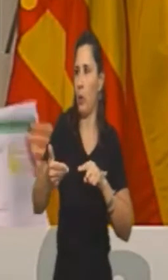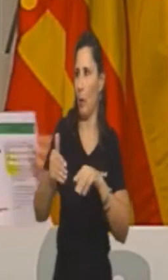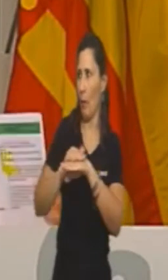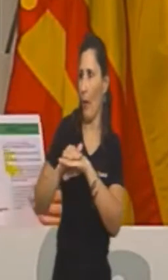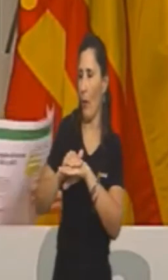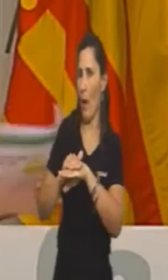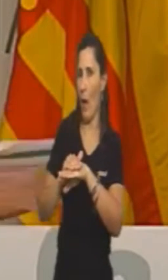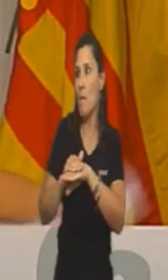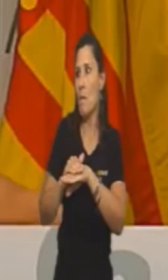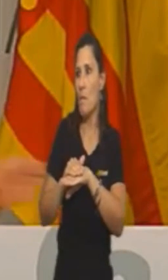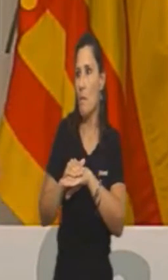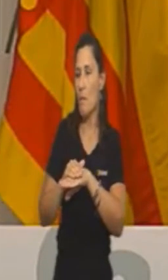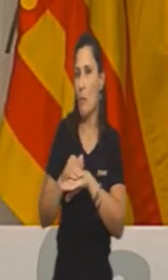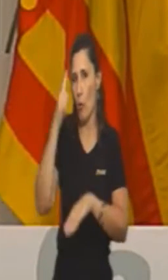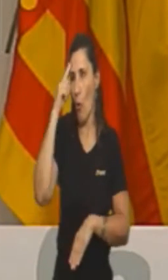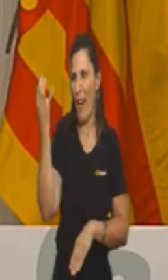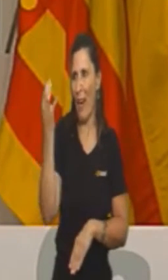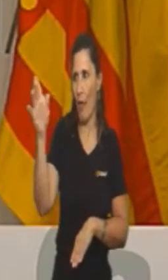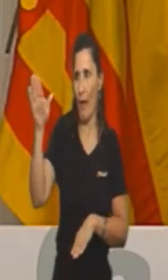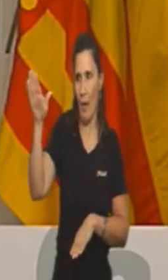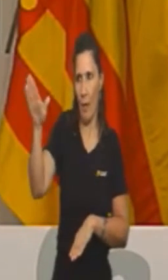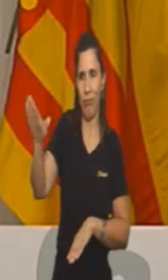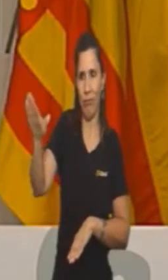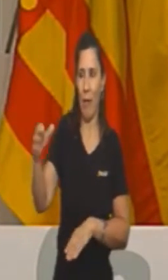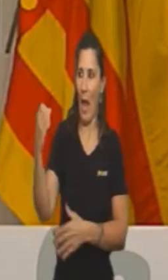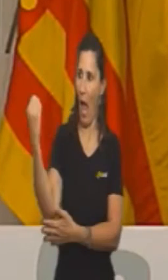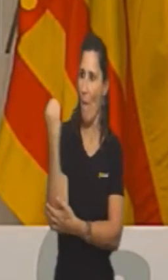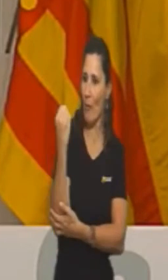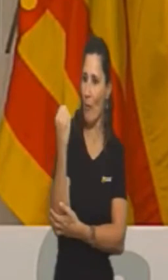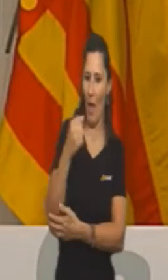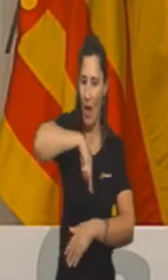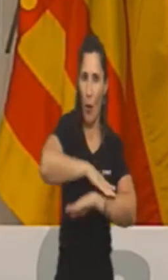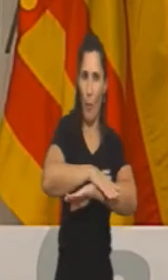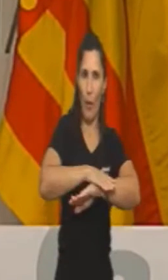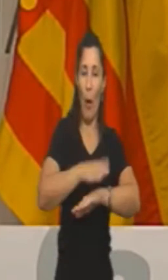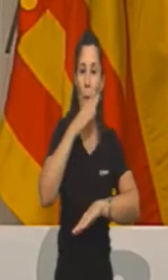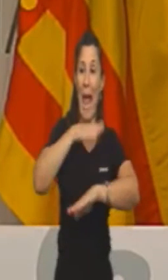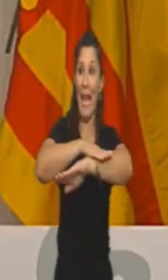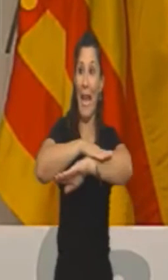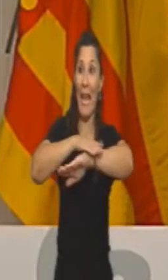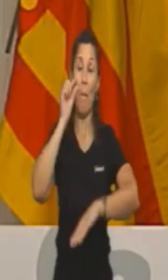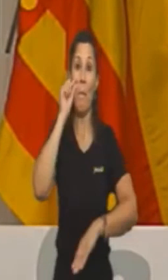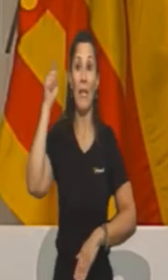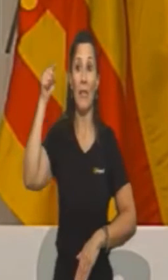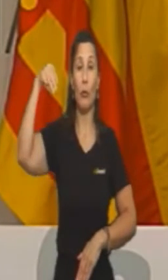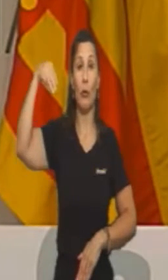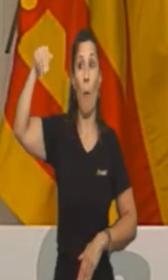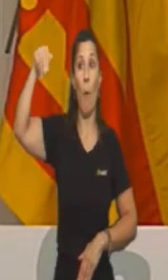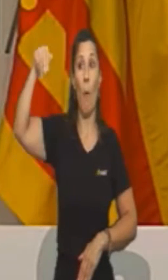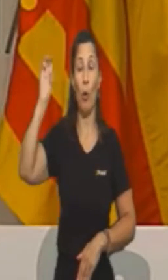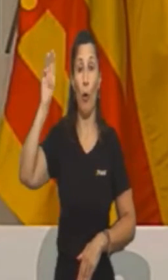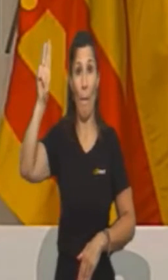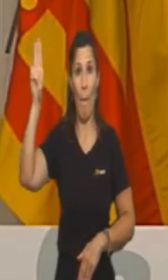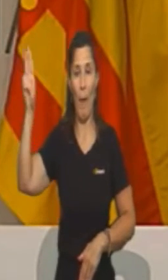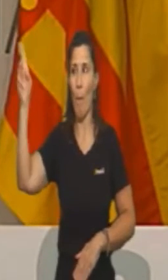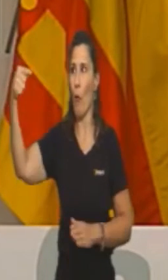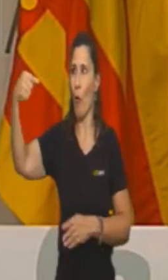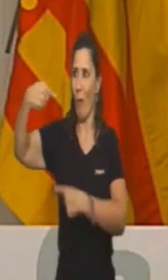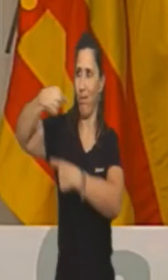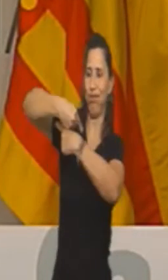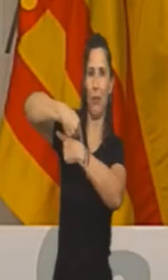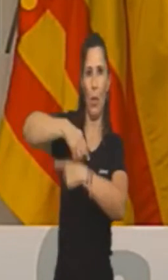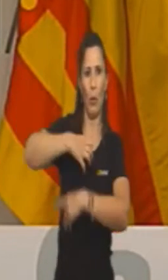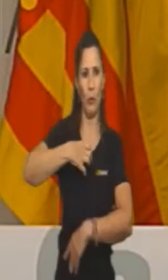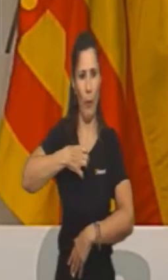cuando lo que deberían, como digo, es apoyar a este Gobierno para que el ministro Montoro de su partido no nos quiera imponer